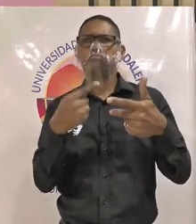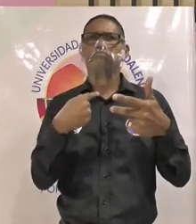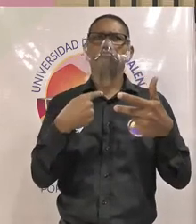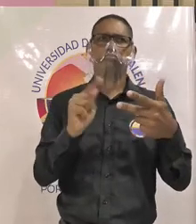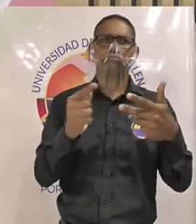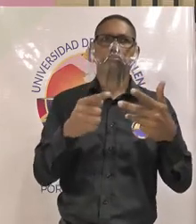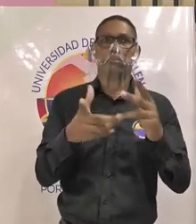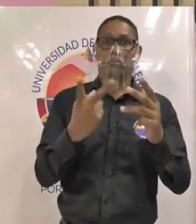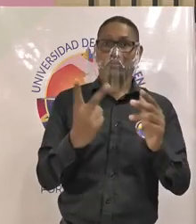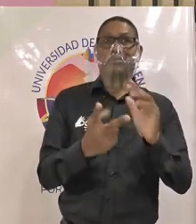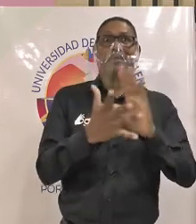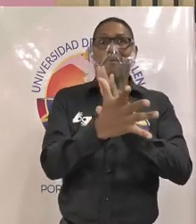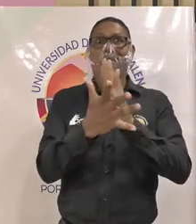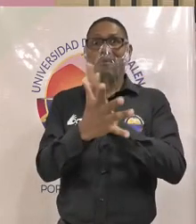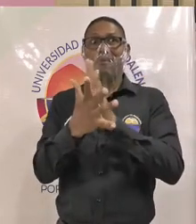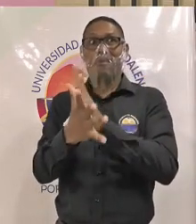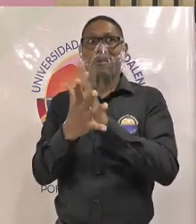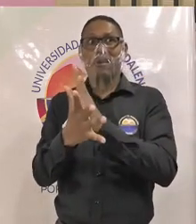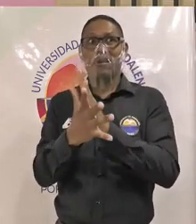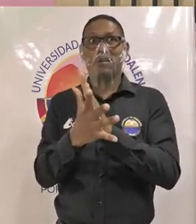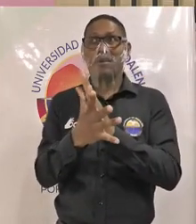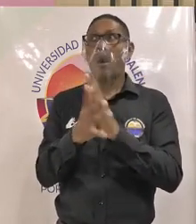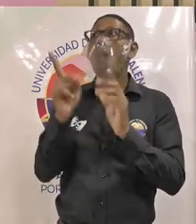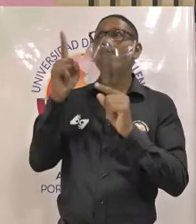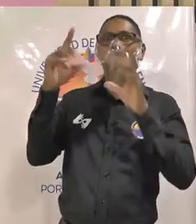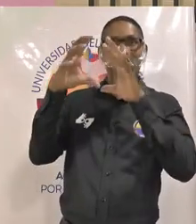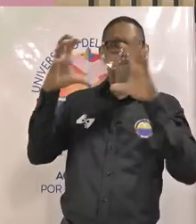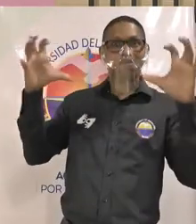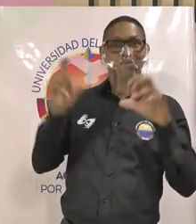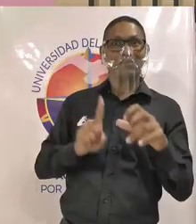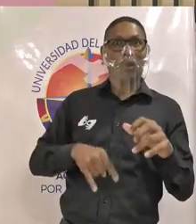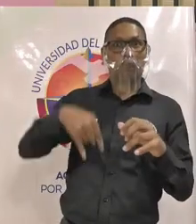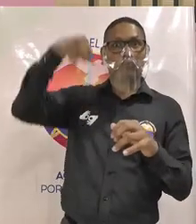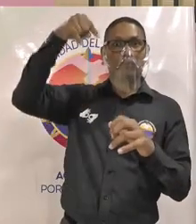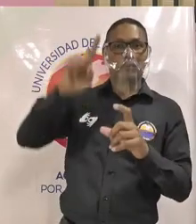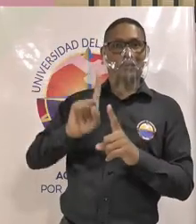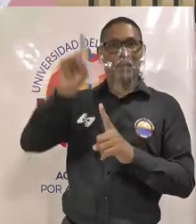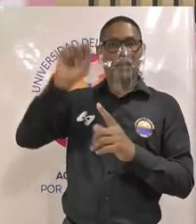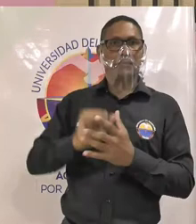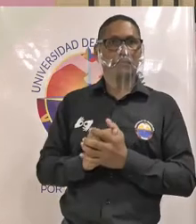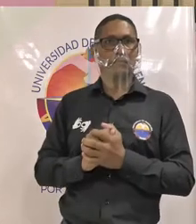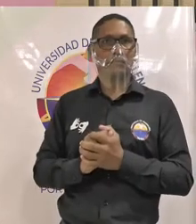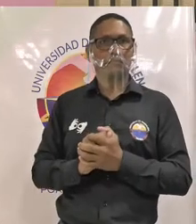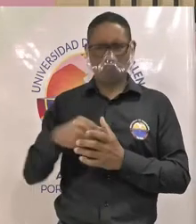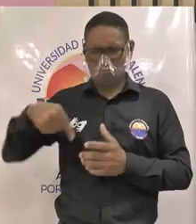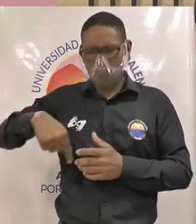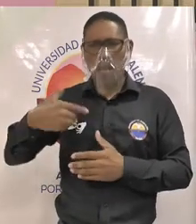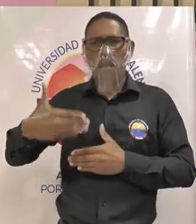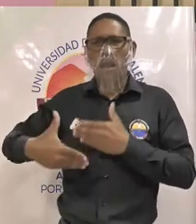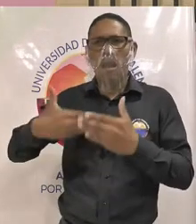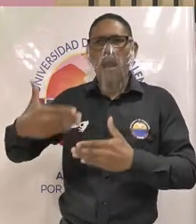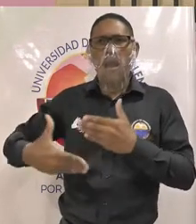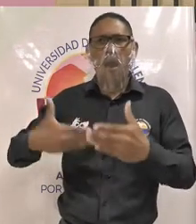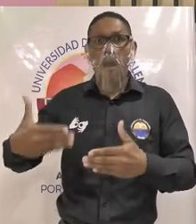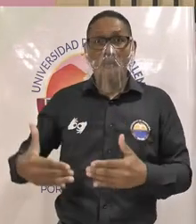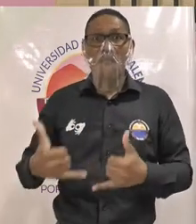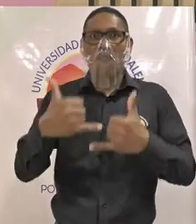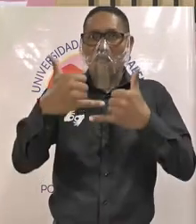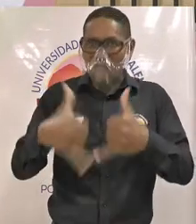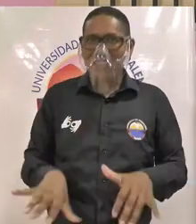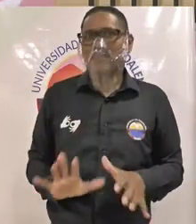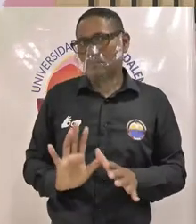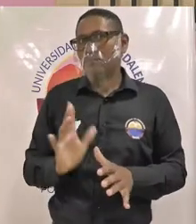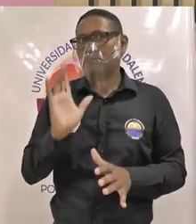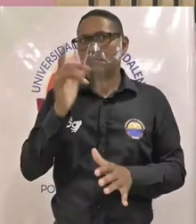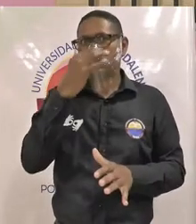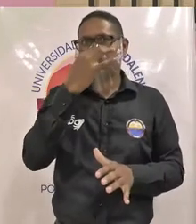esbozados por cada uno de los candidatos quedan en la nube para al final de este proceso democrático que impulsa